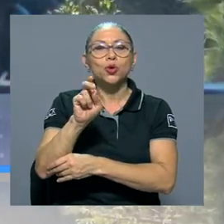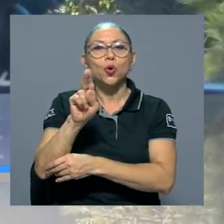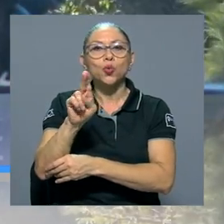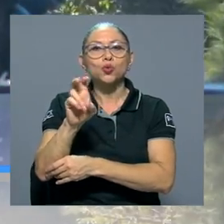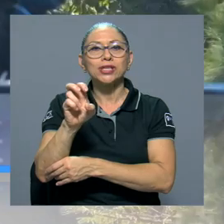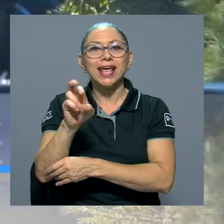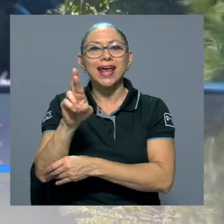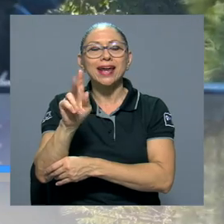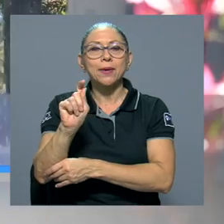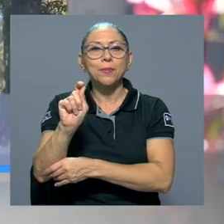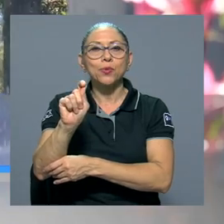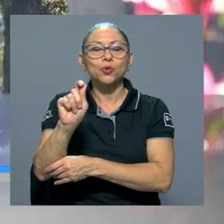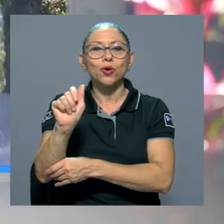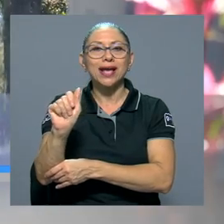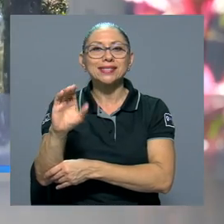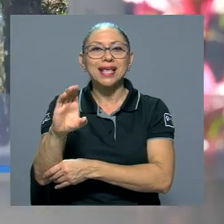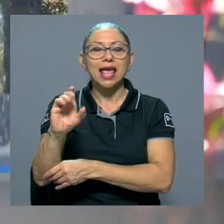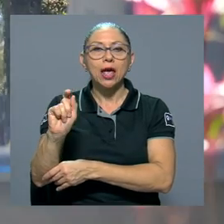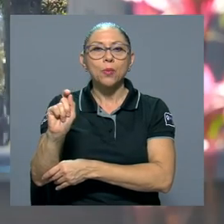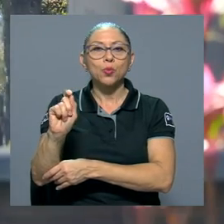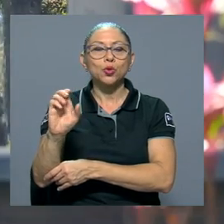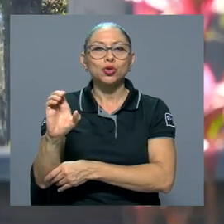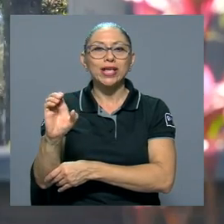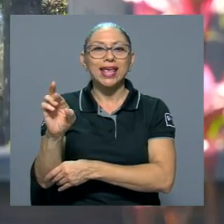.ac.cr.